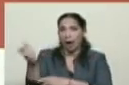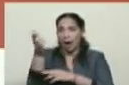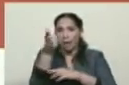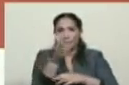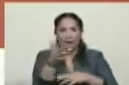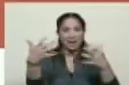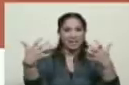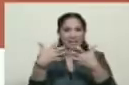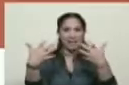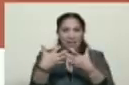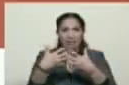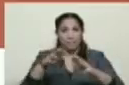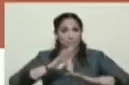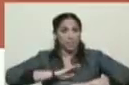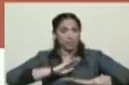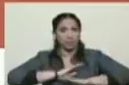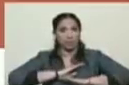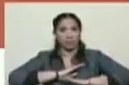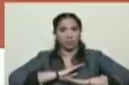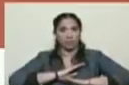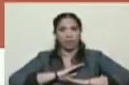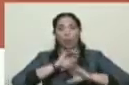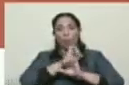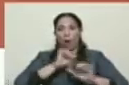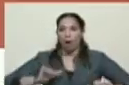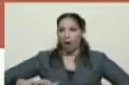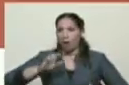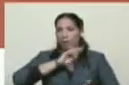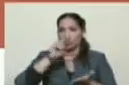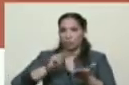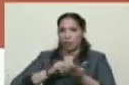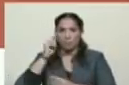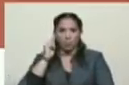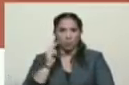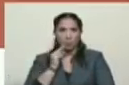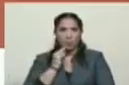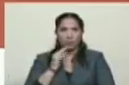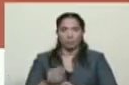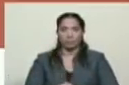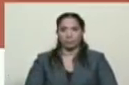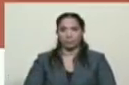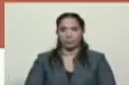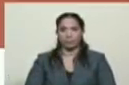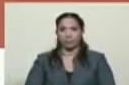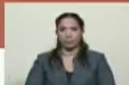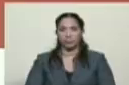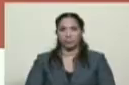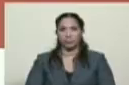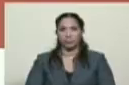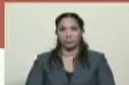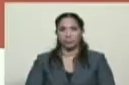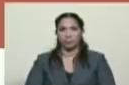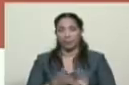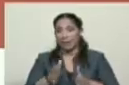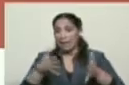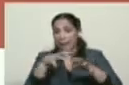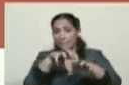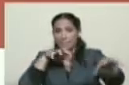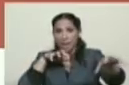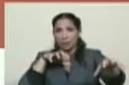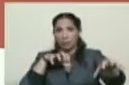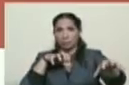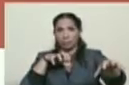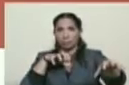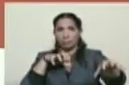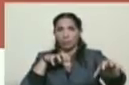guerra que pertenecen a la Guardia Nacional, a la Fuerza Armada Nacional Bolivariana. La gran mayoría de